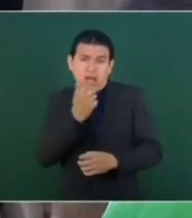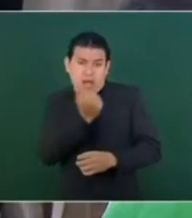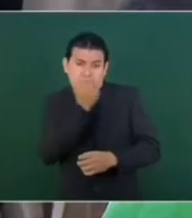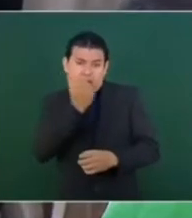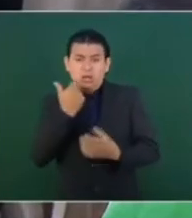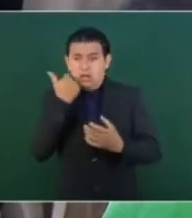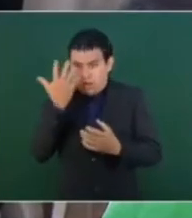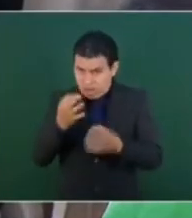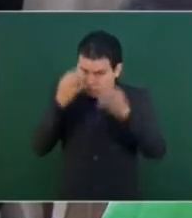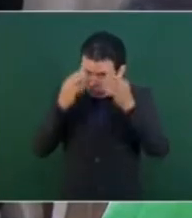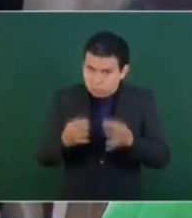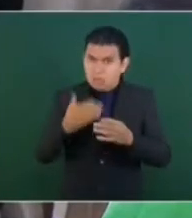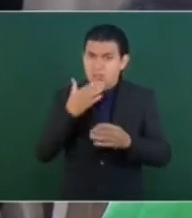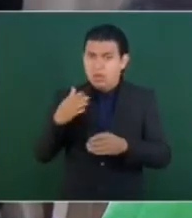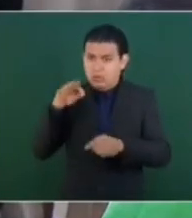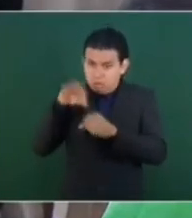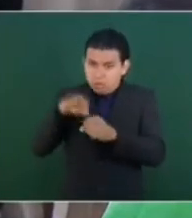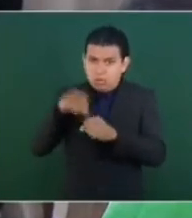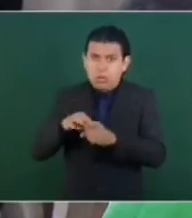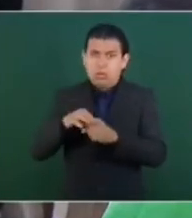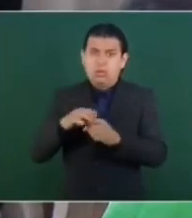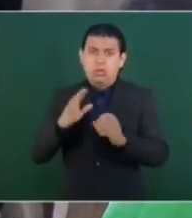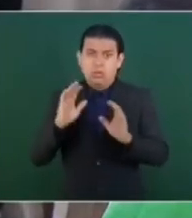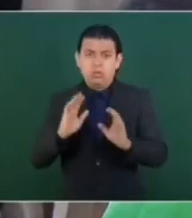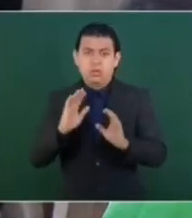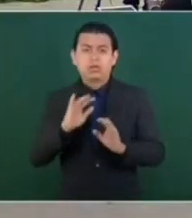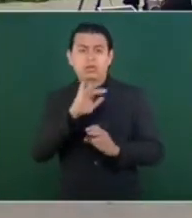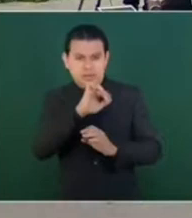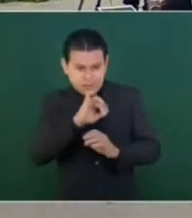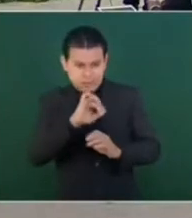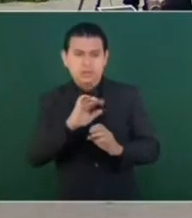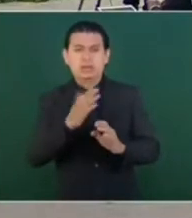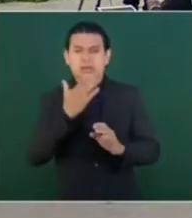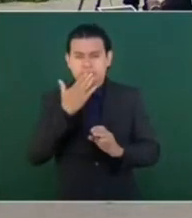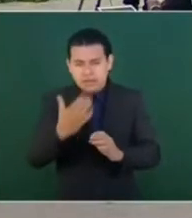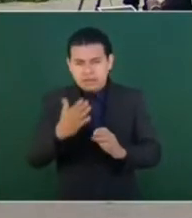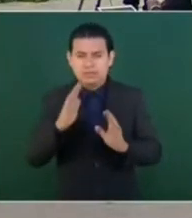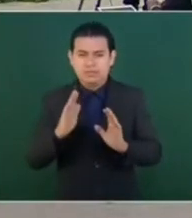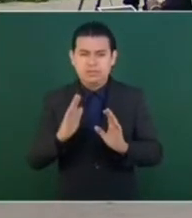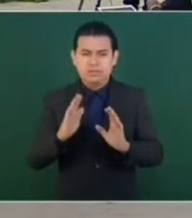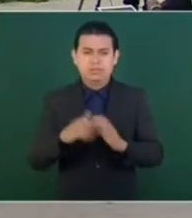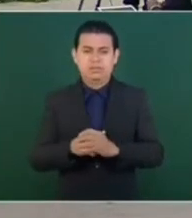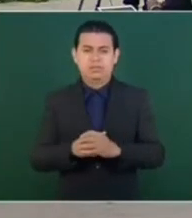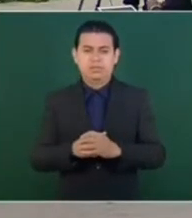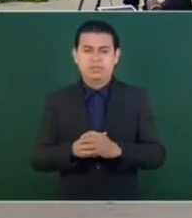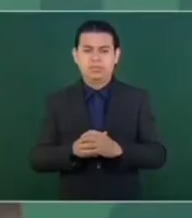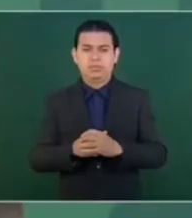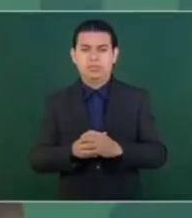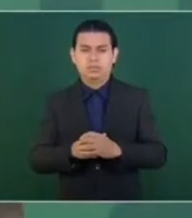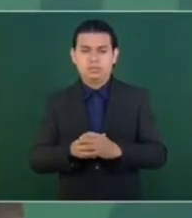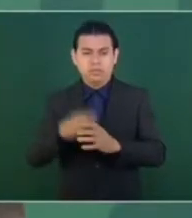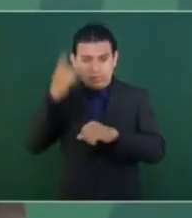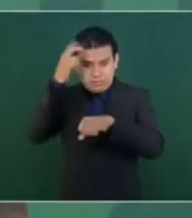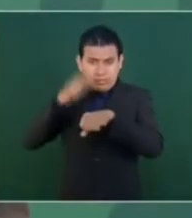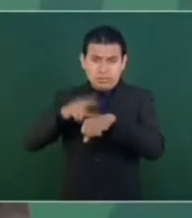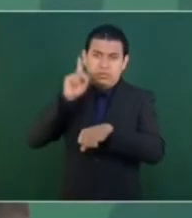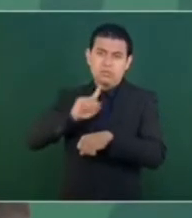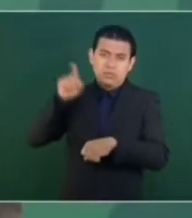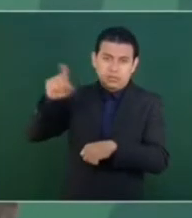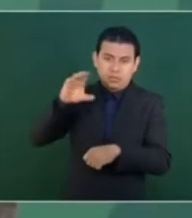darse en caso de que continúe este proceso y se haga la asignación el día No podría darse, porque la directora del Conacyt